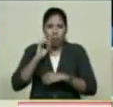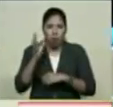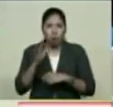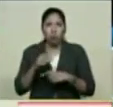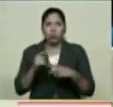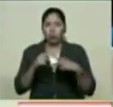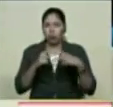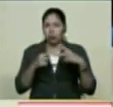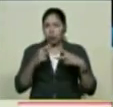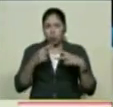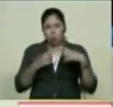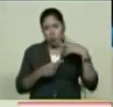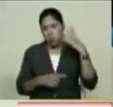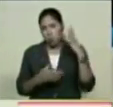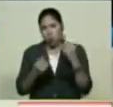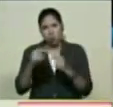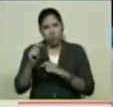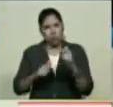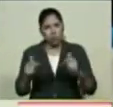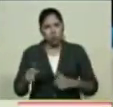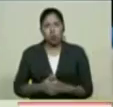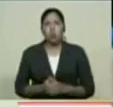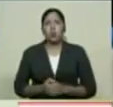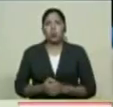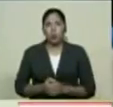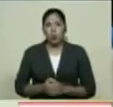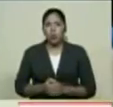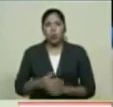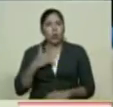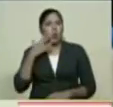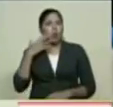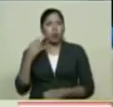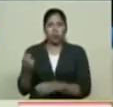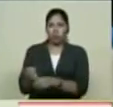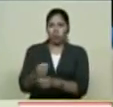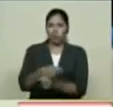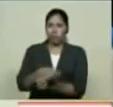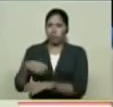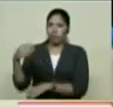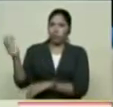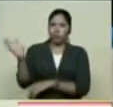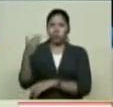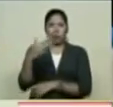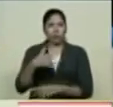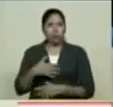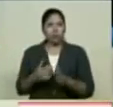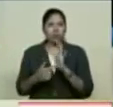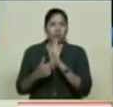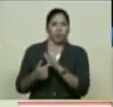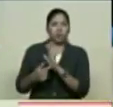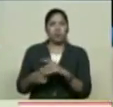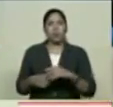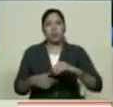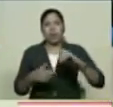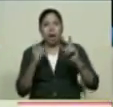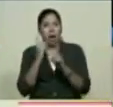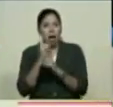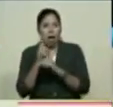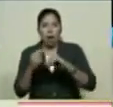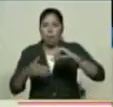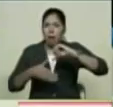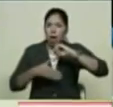también Ha llevado la bandera De nuestro país A otras latitudes A campeonatos panamericanos A campeonatos